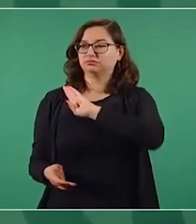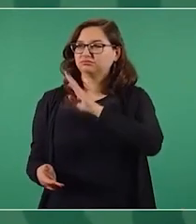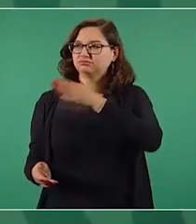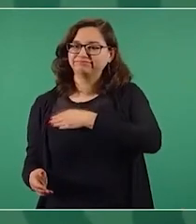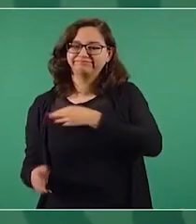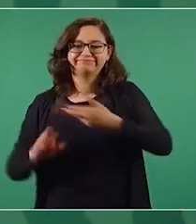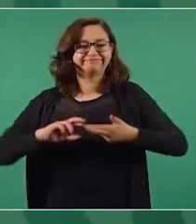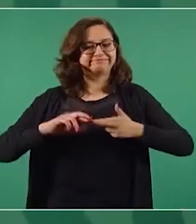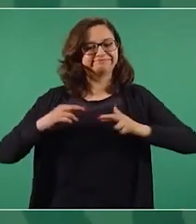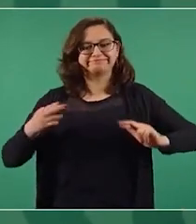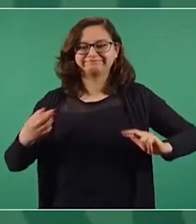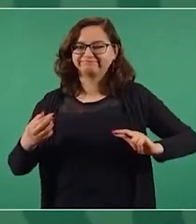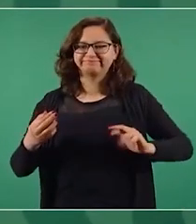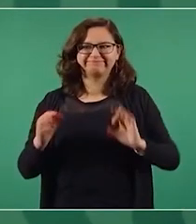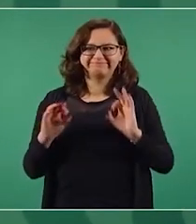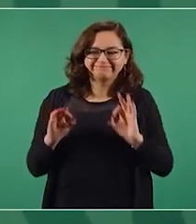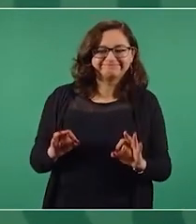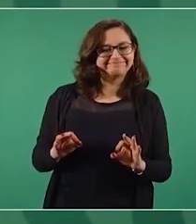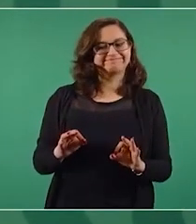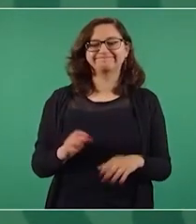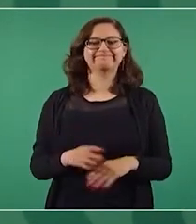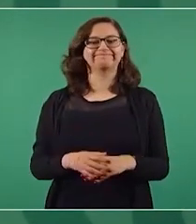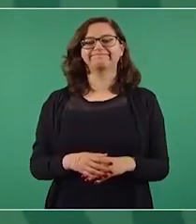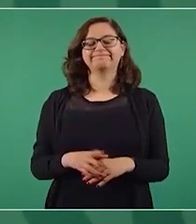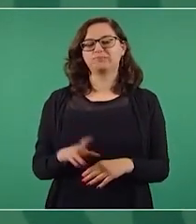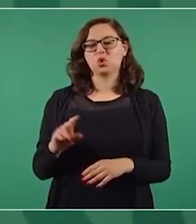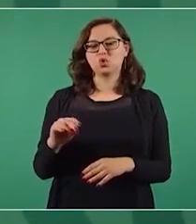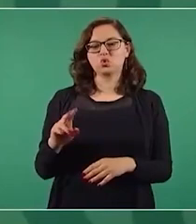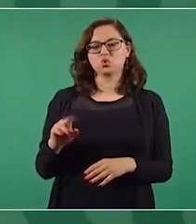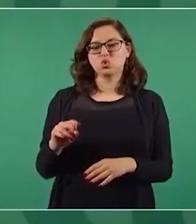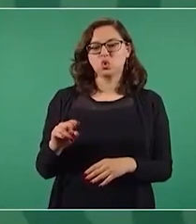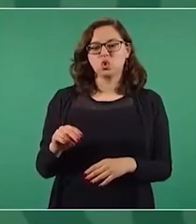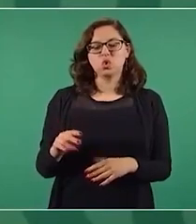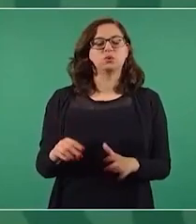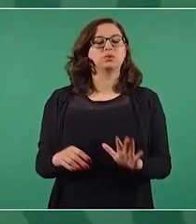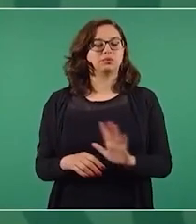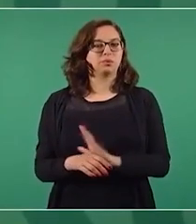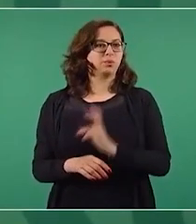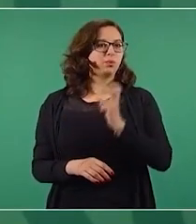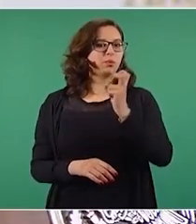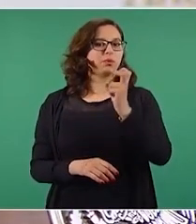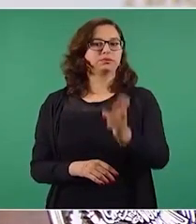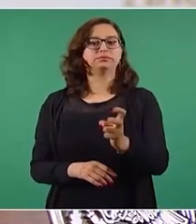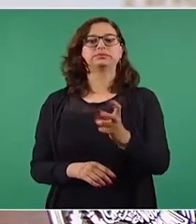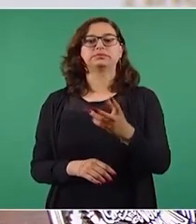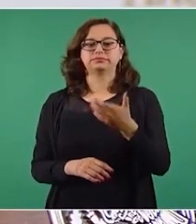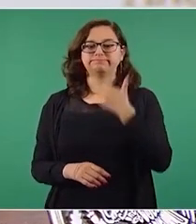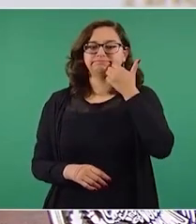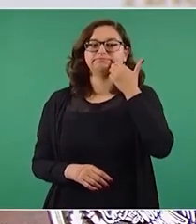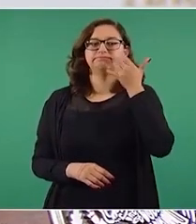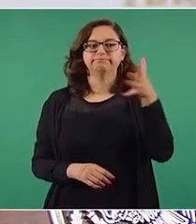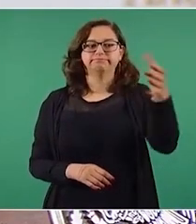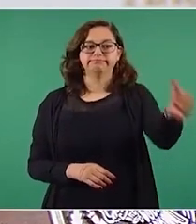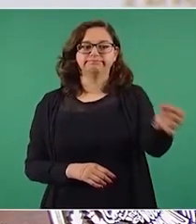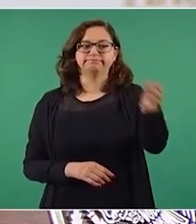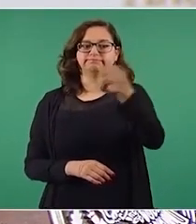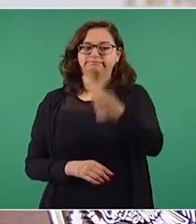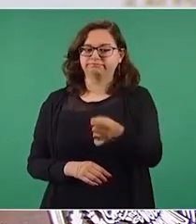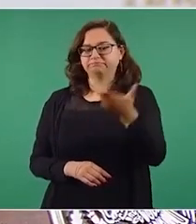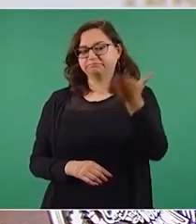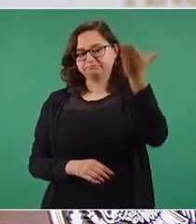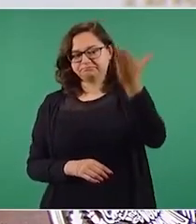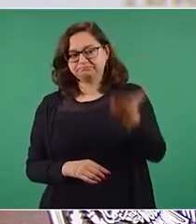y que estamos procurando que se mejoren y